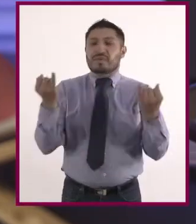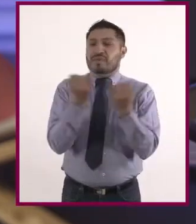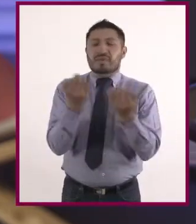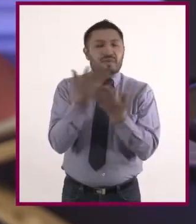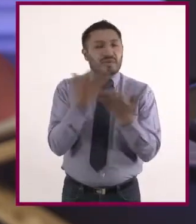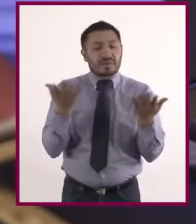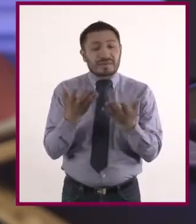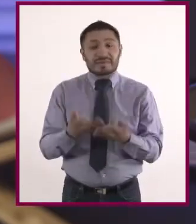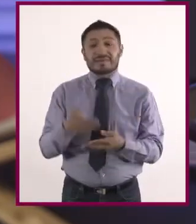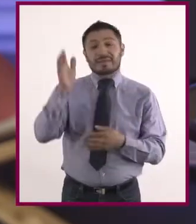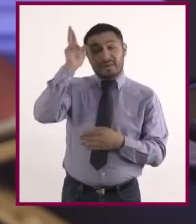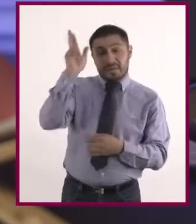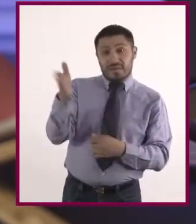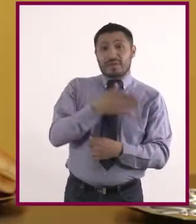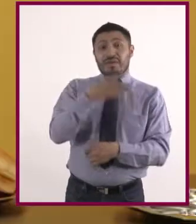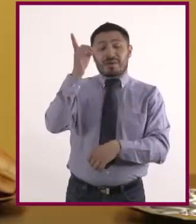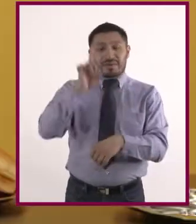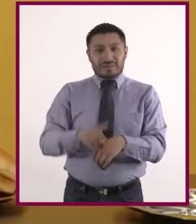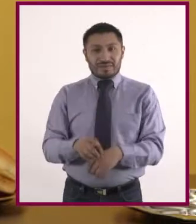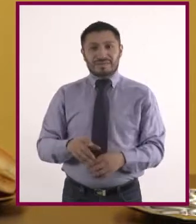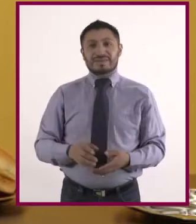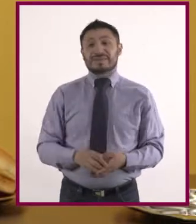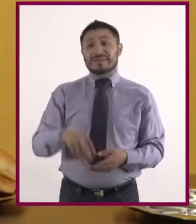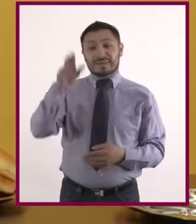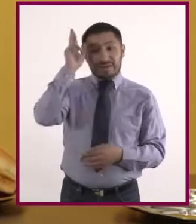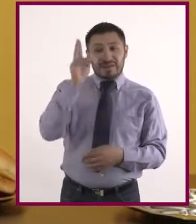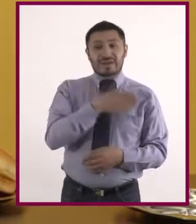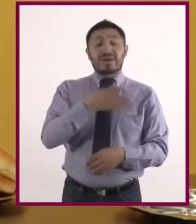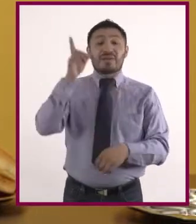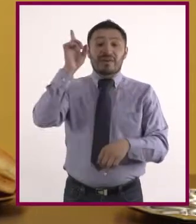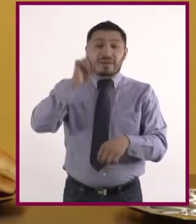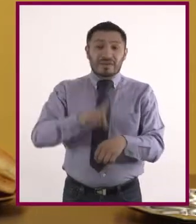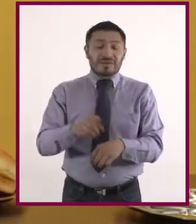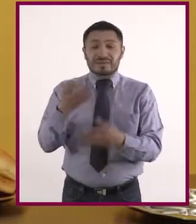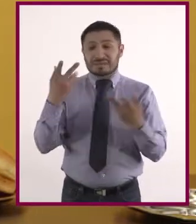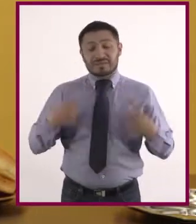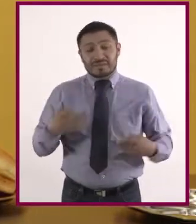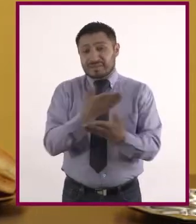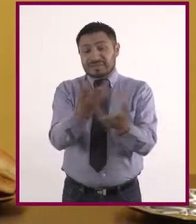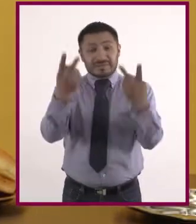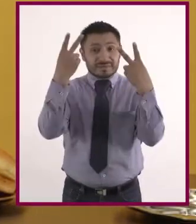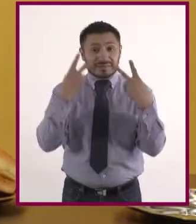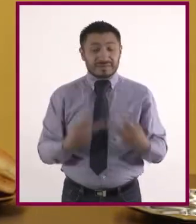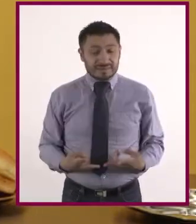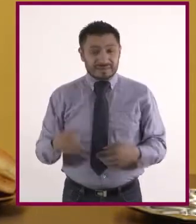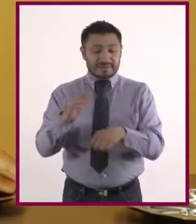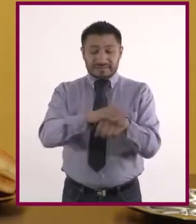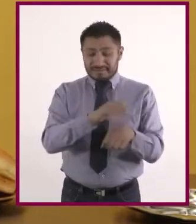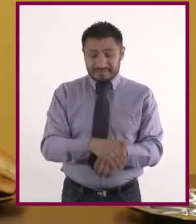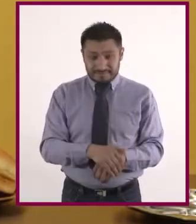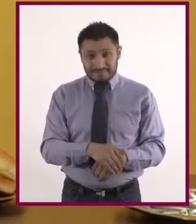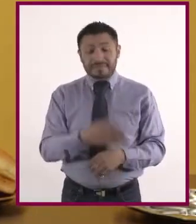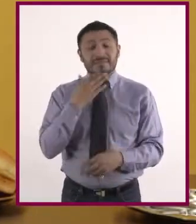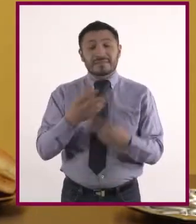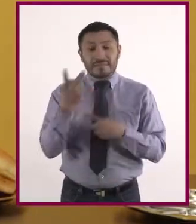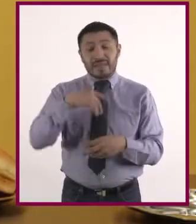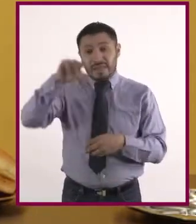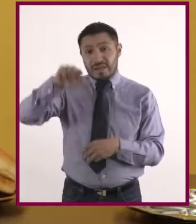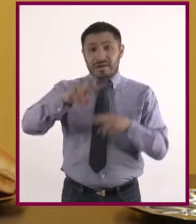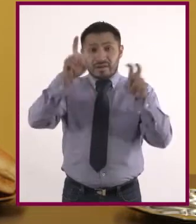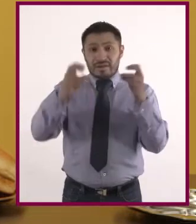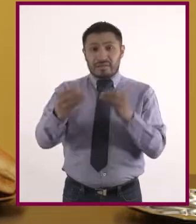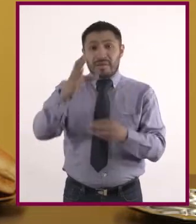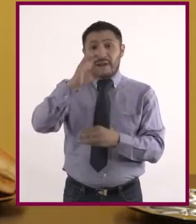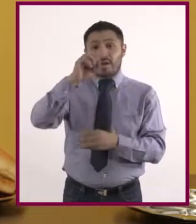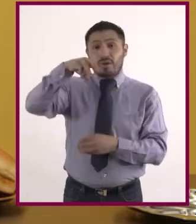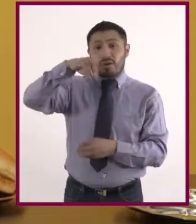Gerardo, buen día. ¿Qué nos traes el día de hoy? Hola Shadani, amigas y amigos que nos ven desde casa. Hoy vamos a hablar de comida, que no es lo mismo que alimento,